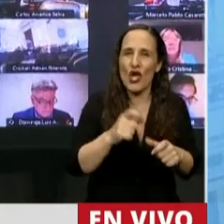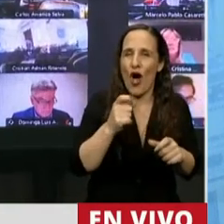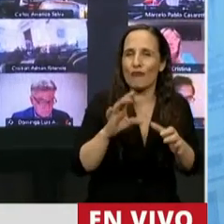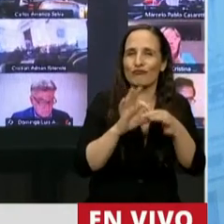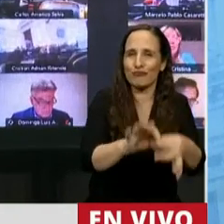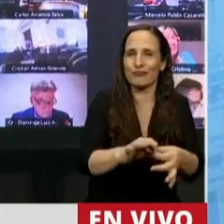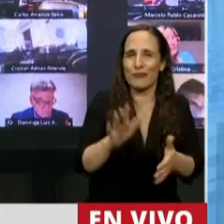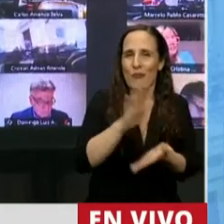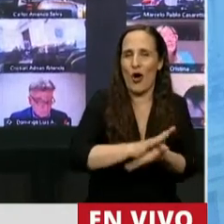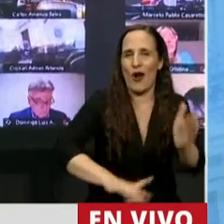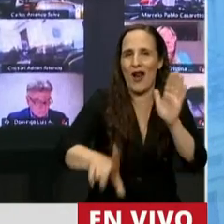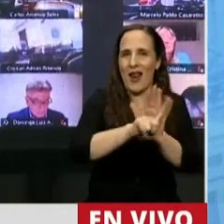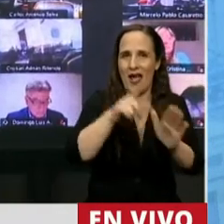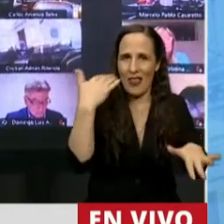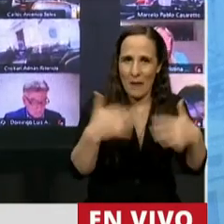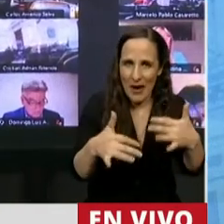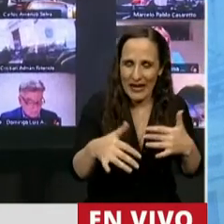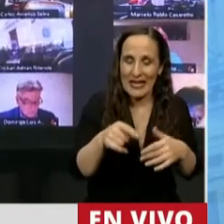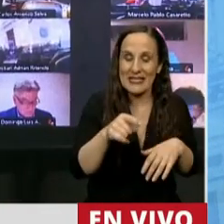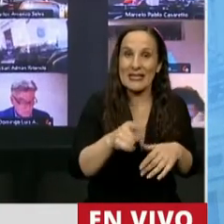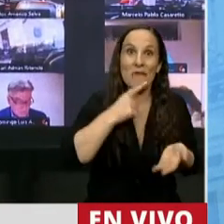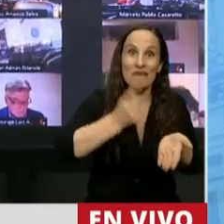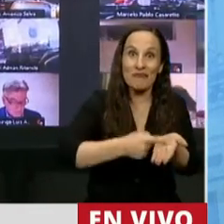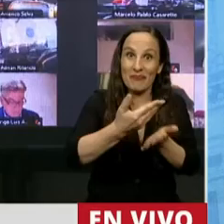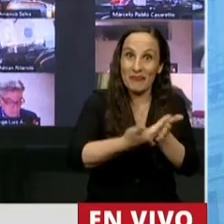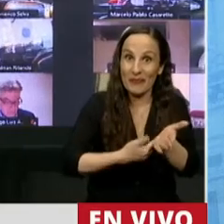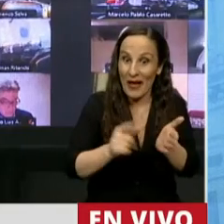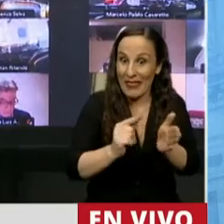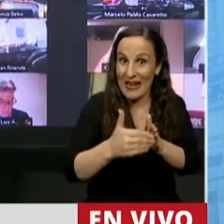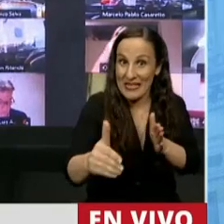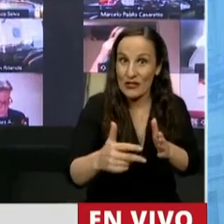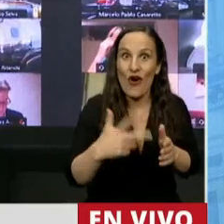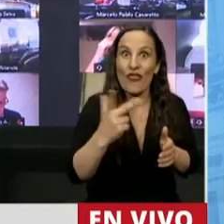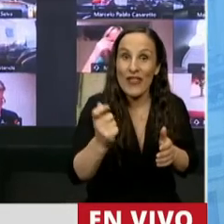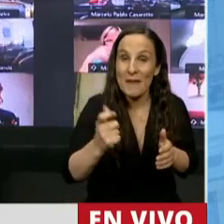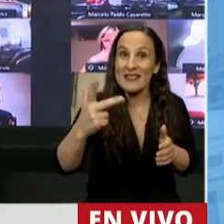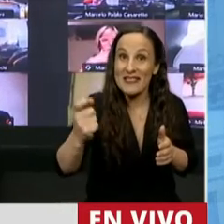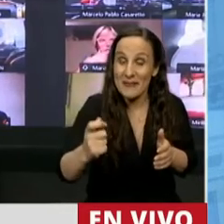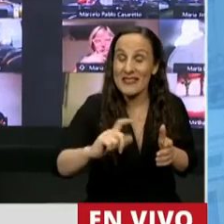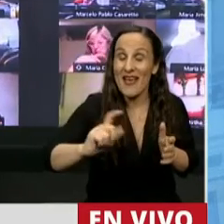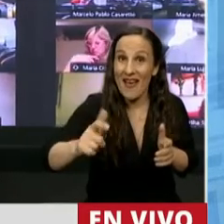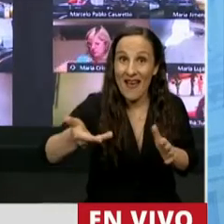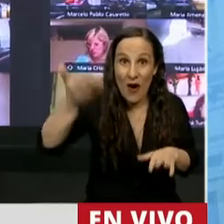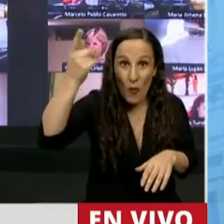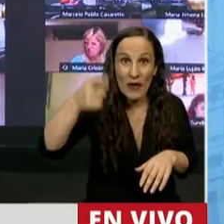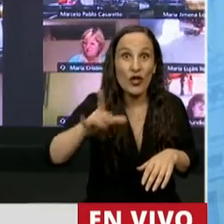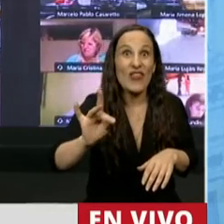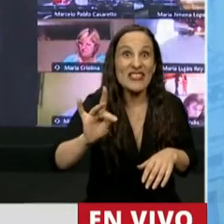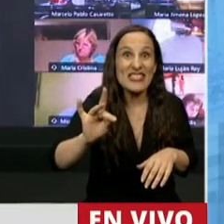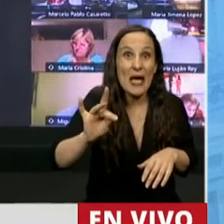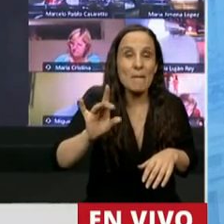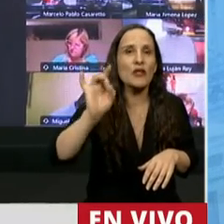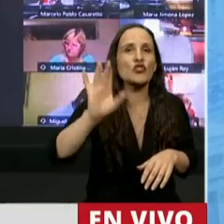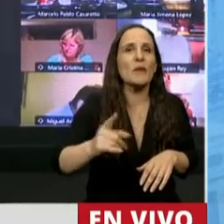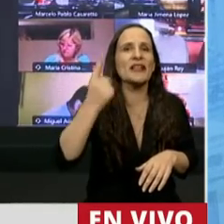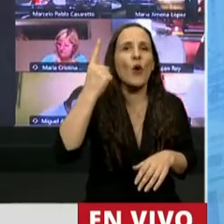Emergencia y en esa disposición transitoria convierte al aumento trimestral que corresponde al mes de diciembre en sólo un